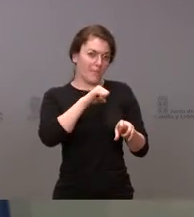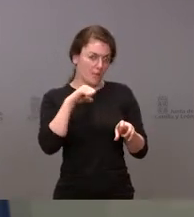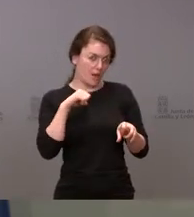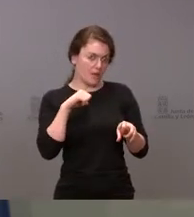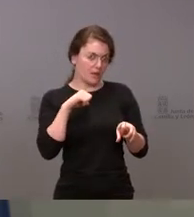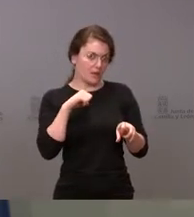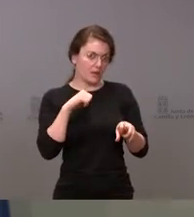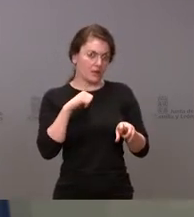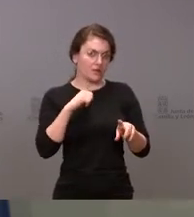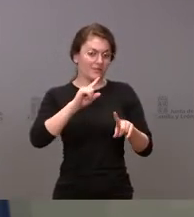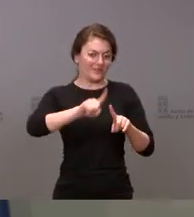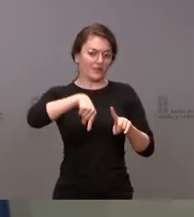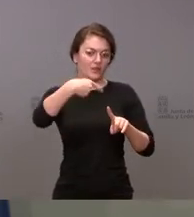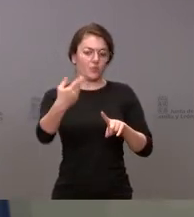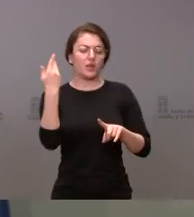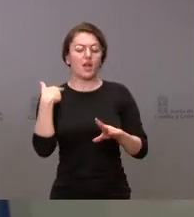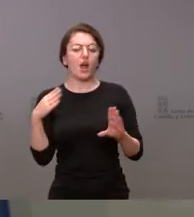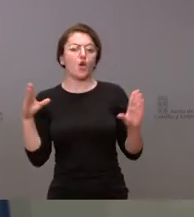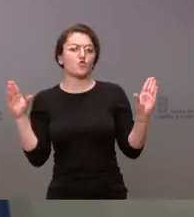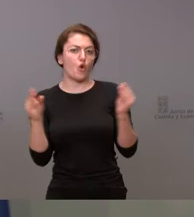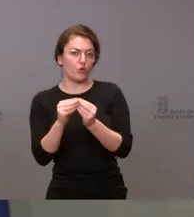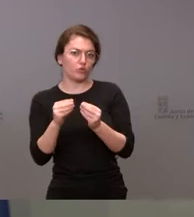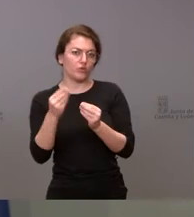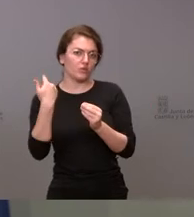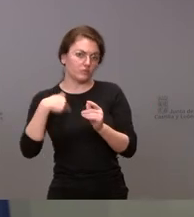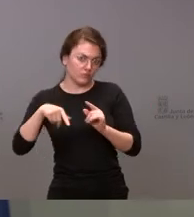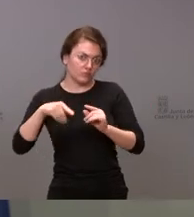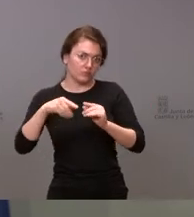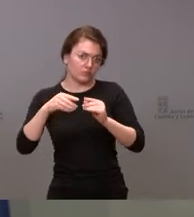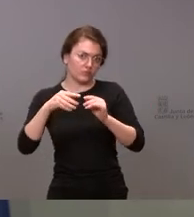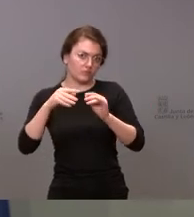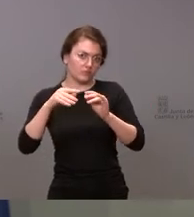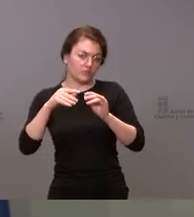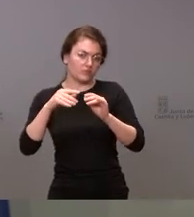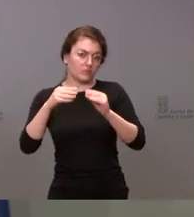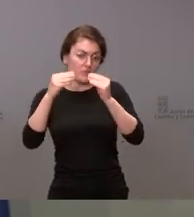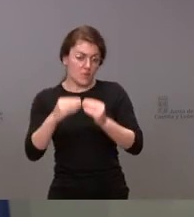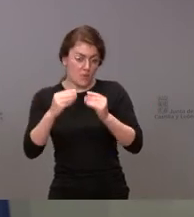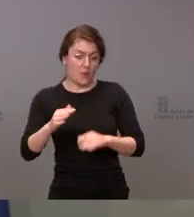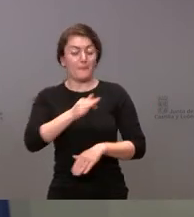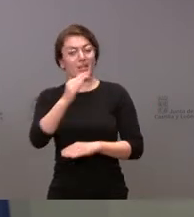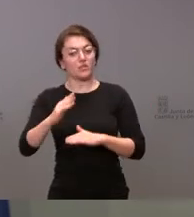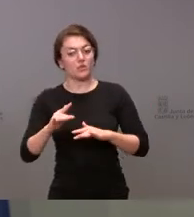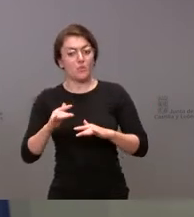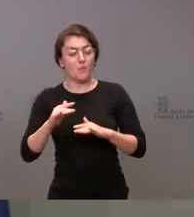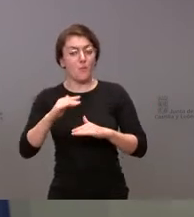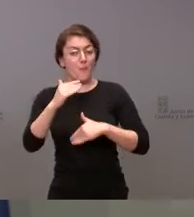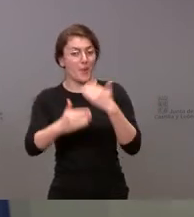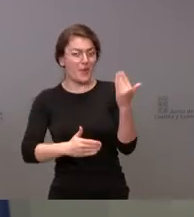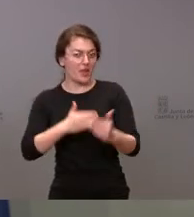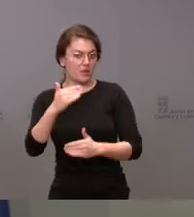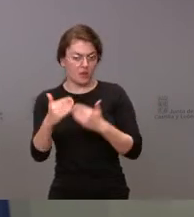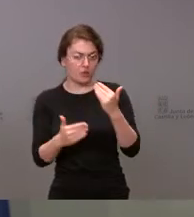de la misma, se derivarán las conclusiones que correspondan y también los procedimientos que se deriven de la